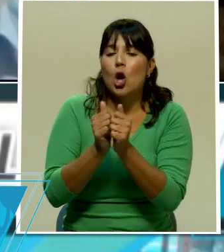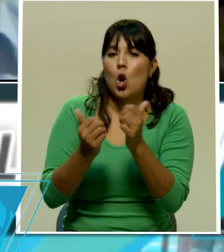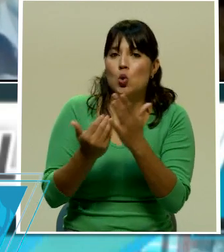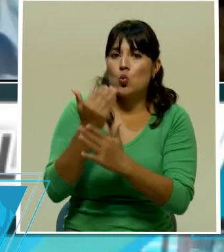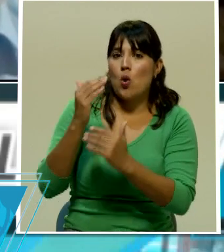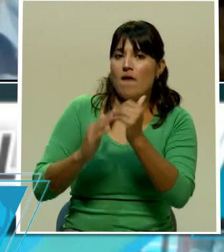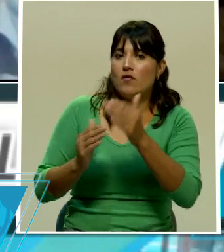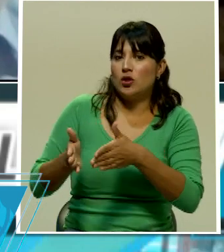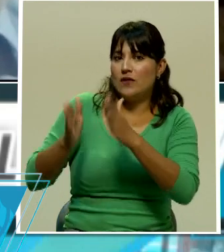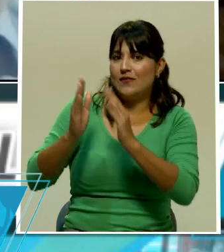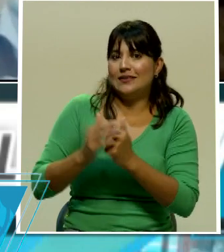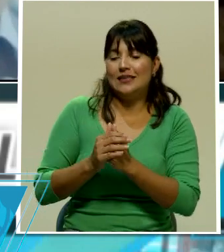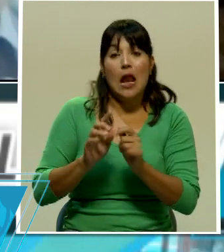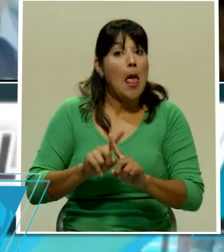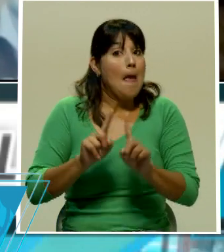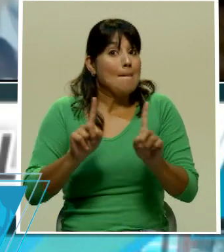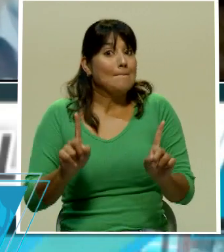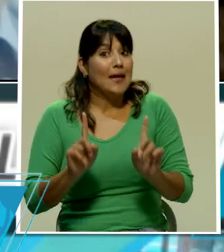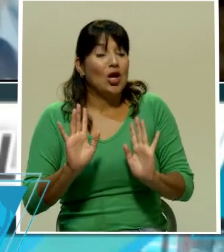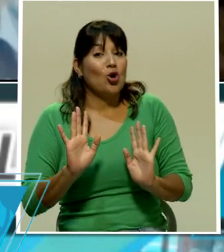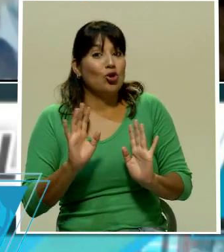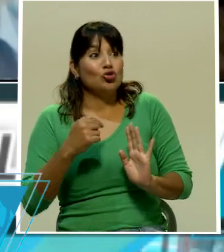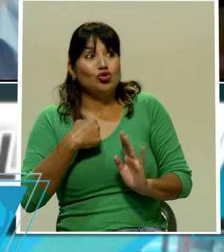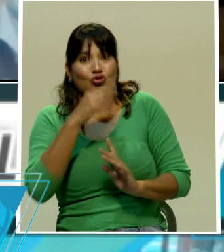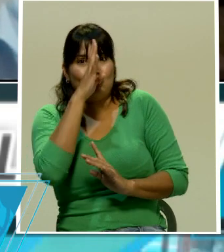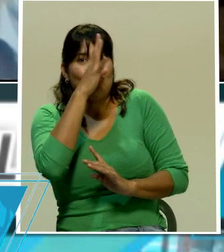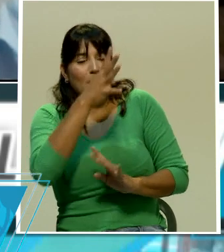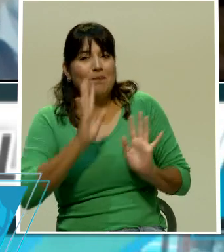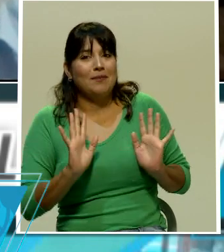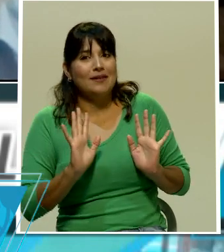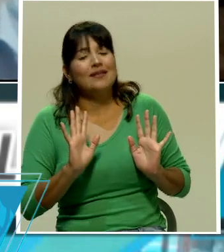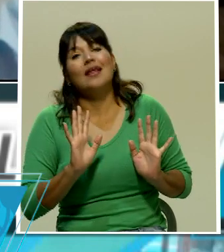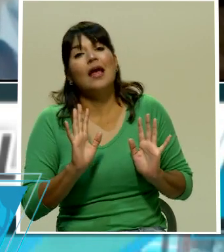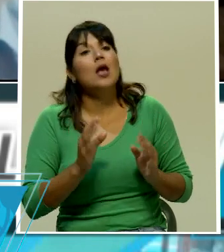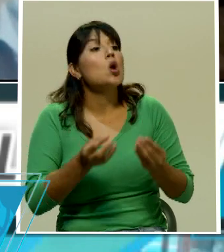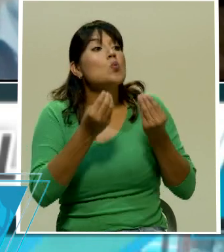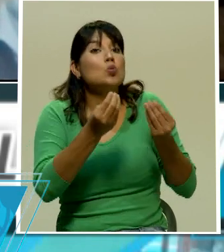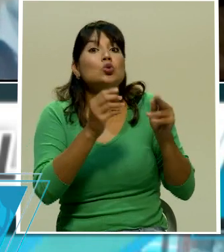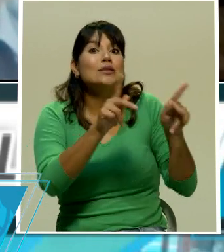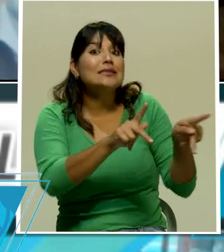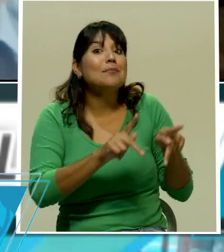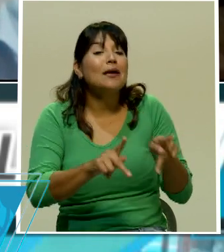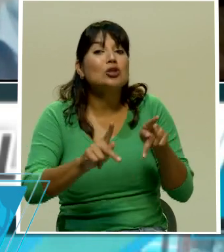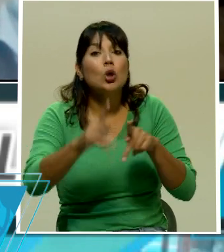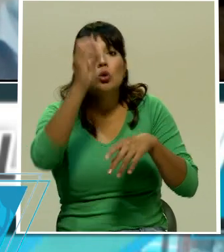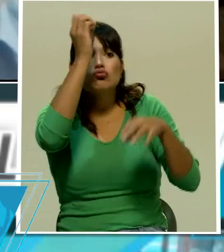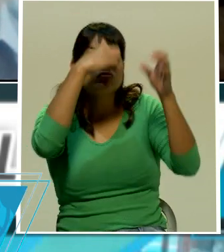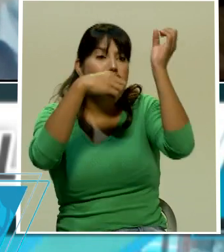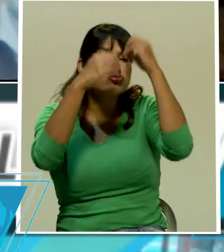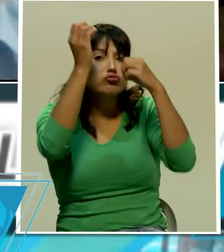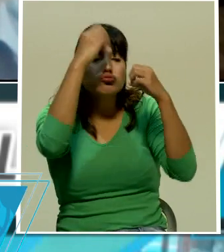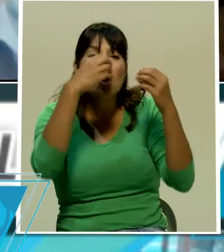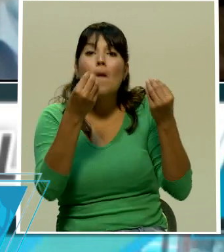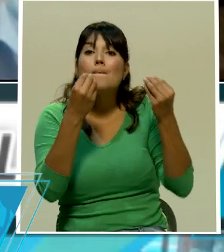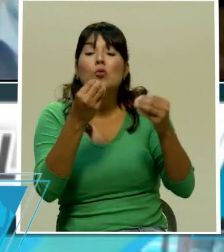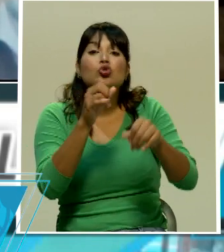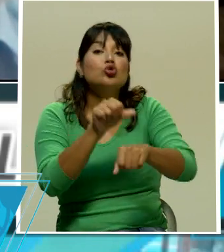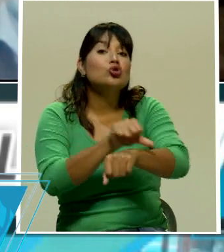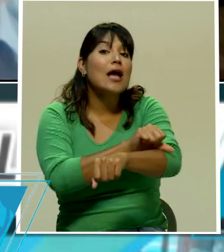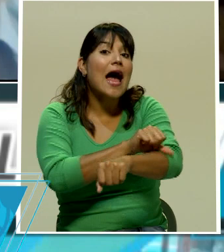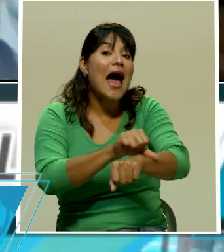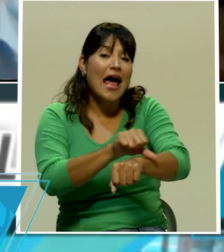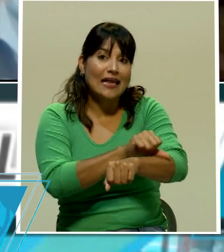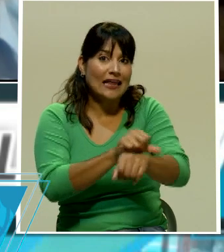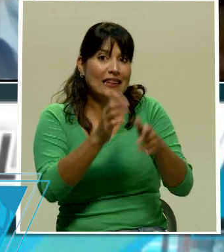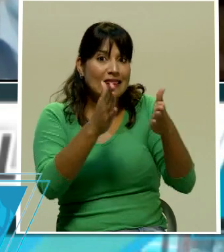no es inventada las opiniones han sido dadas incluso por prominentes arquitectos que criticaron